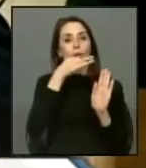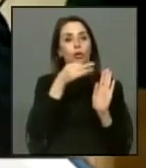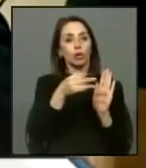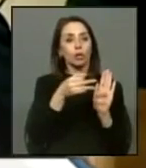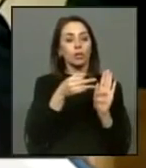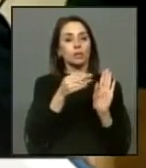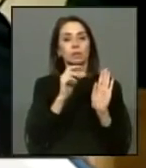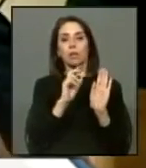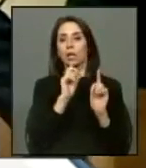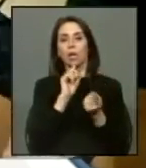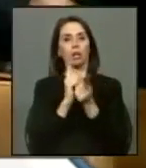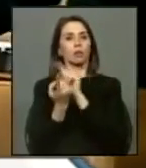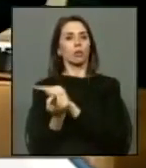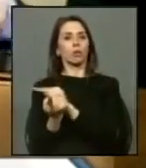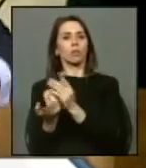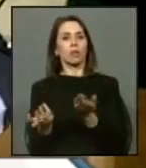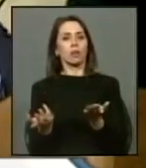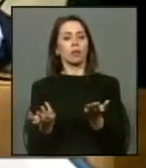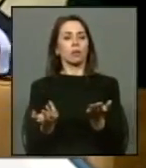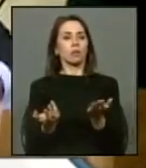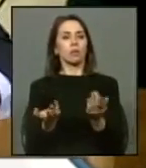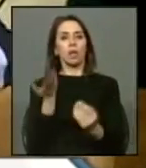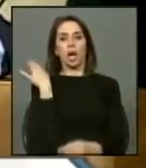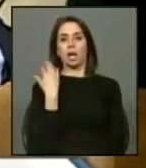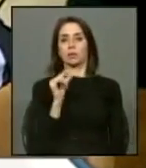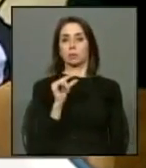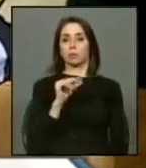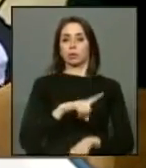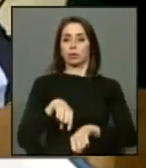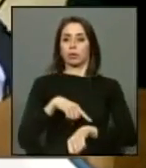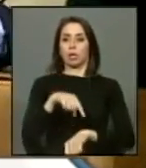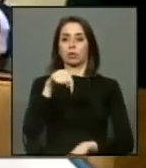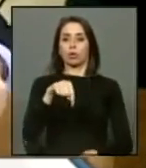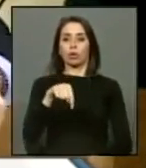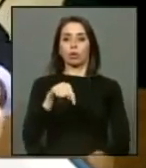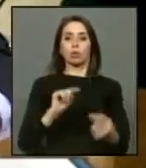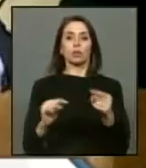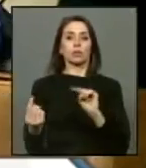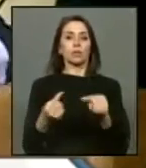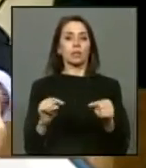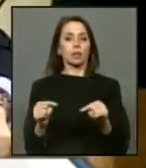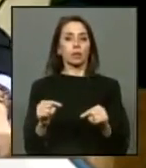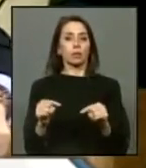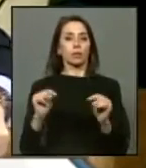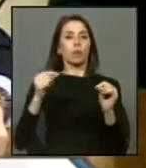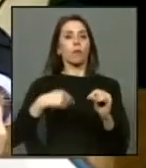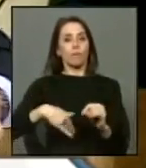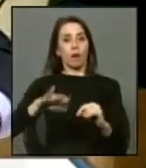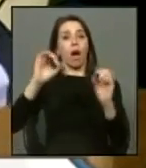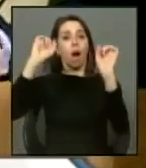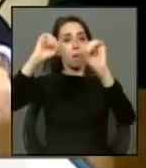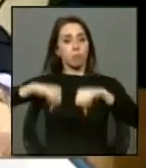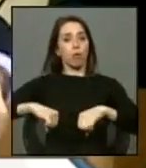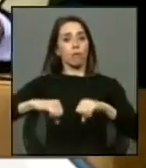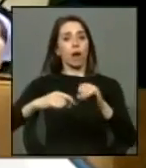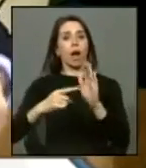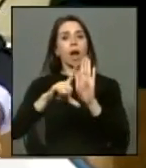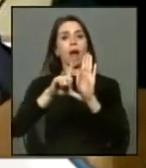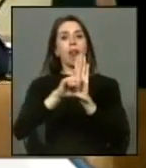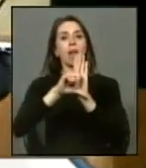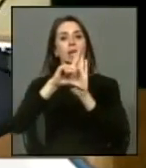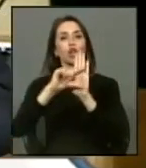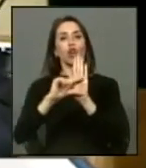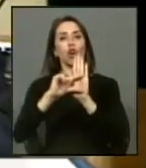lo contrario hoy día hace poco rato se discutió y vamos a aprobar esta ley corta